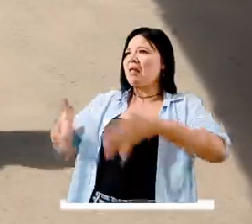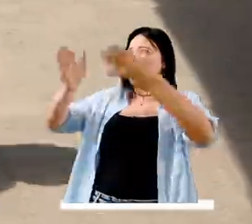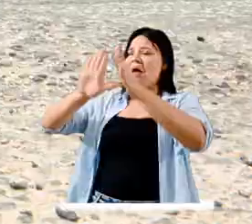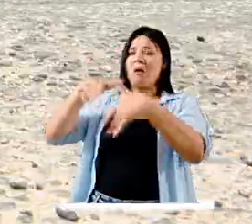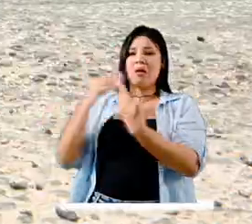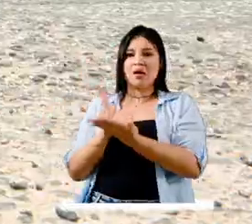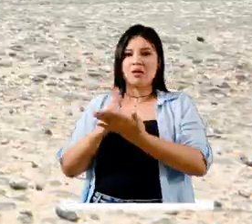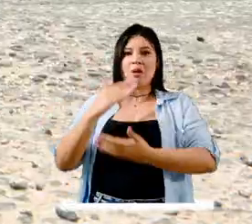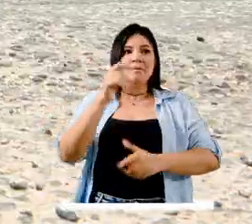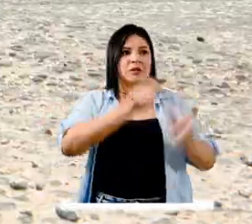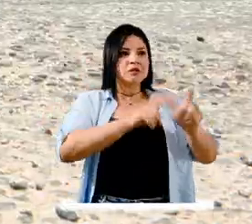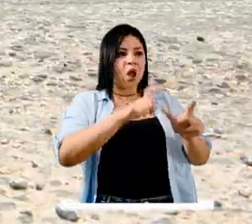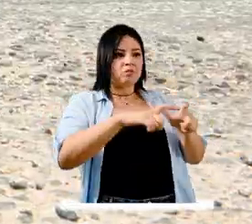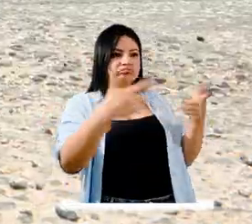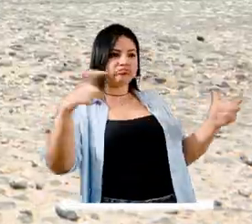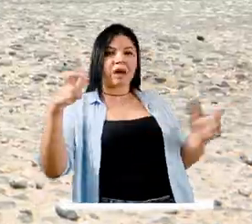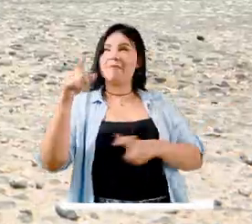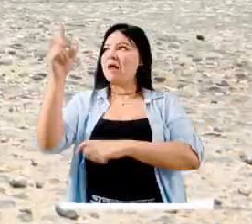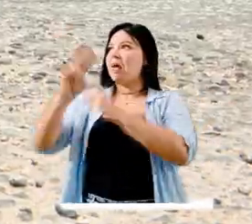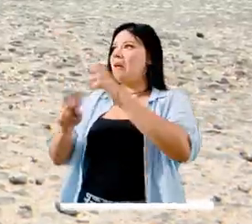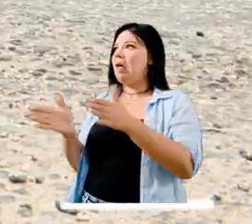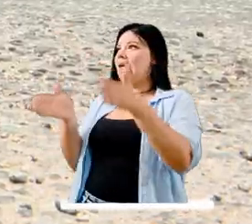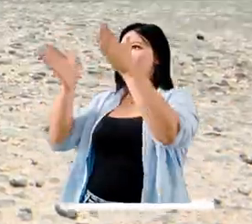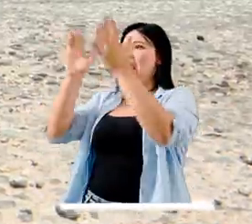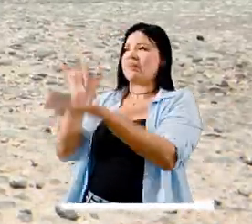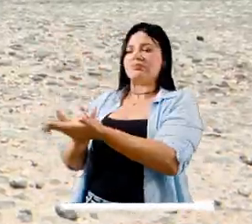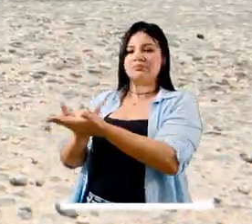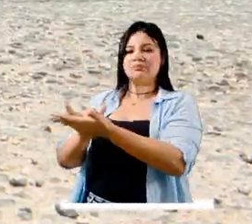poblacional aumenta pero los equipamientos no